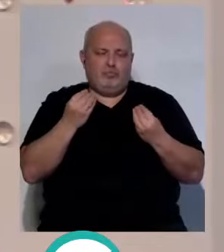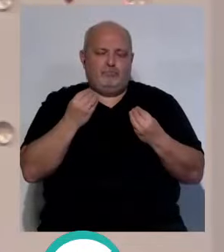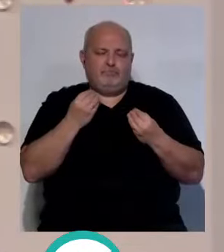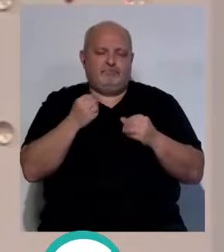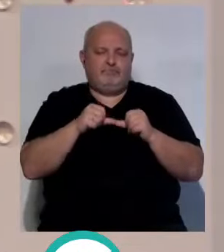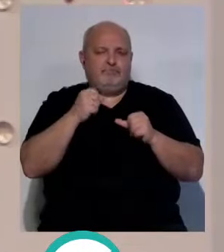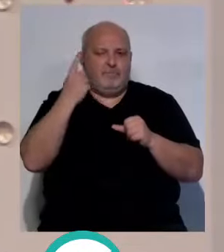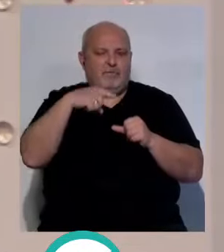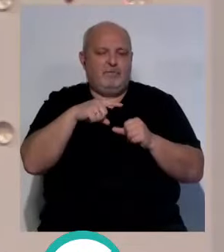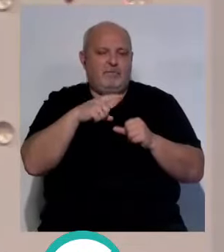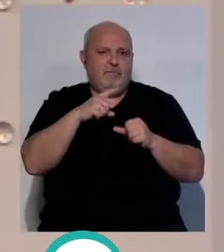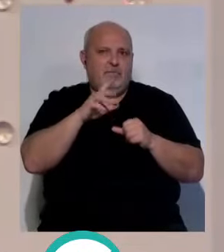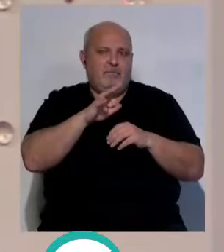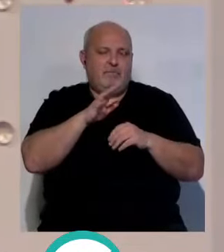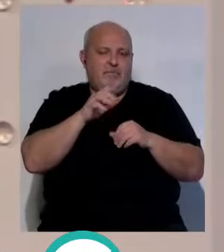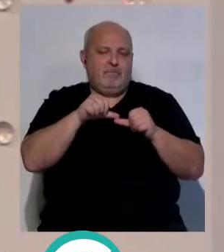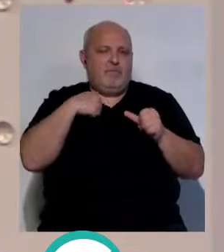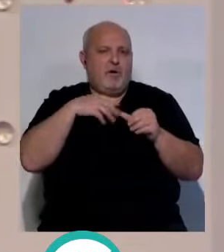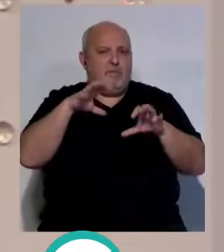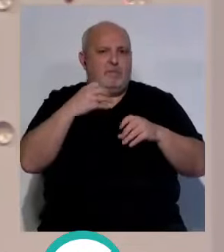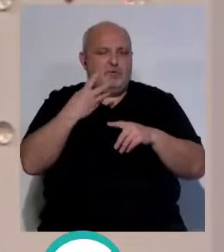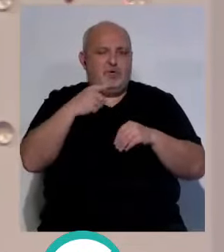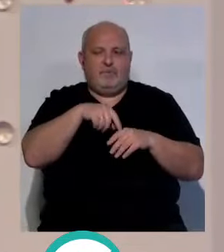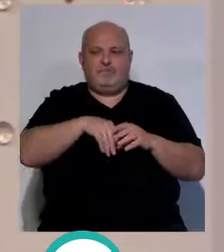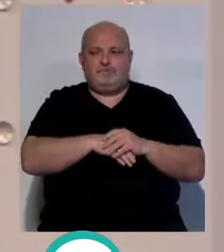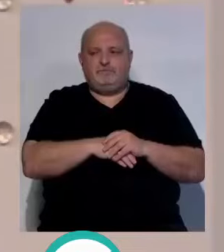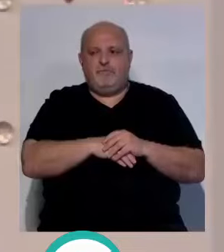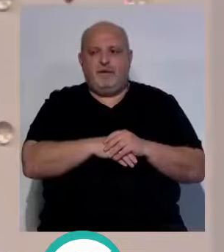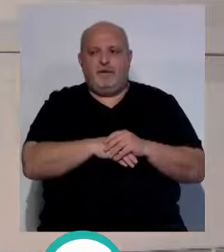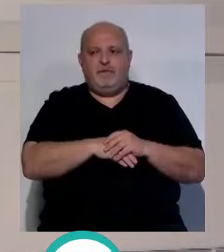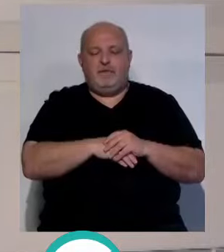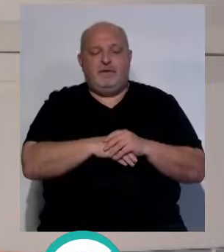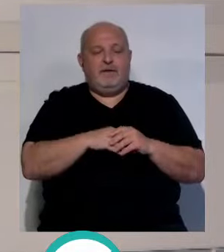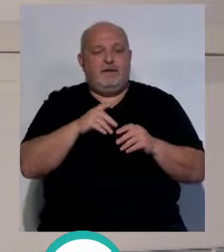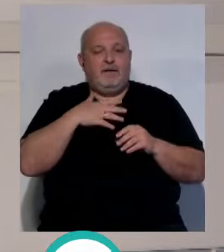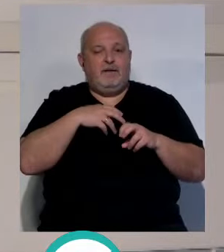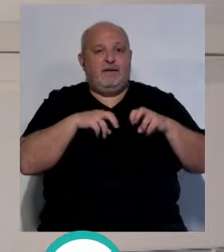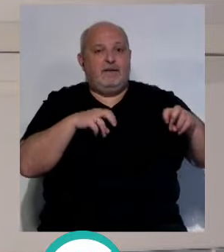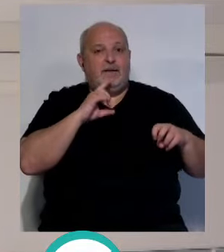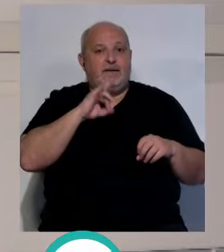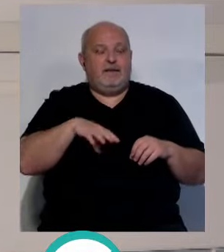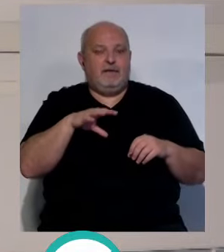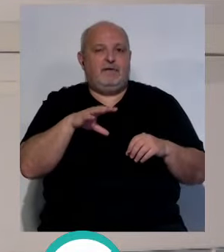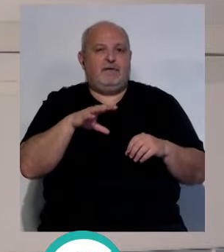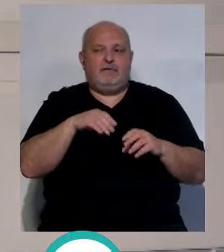y me parece que vamos a aprender mucho con él. Bueno, pues igualmente con David... ...estamos hablando de...